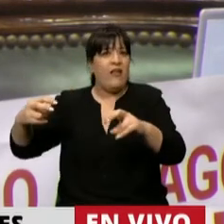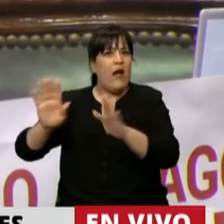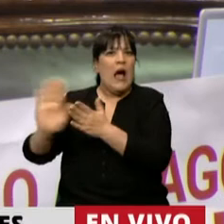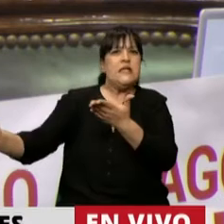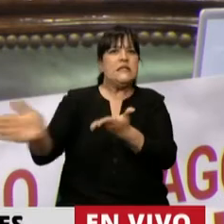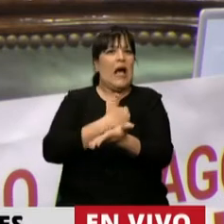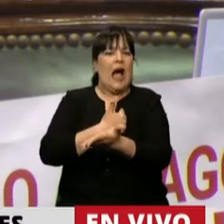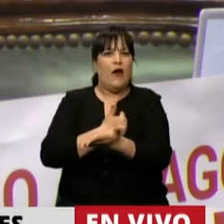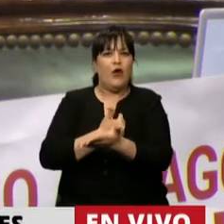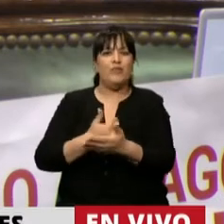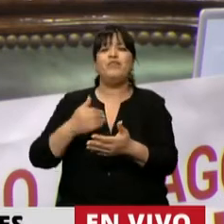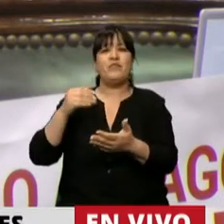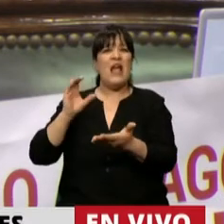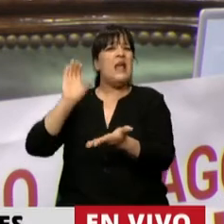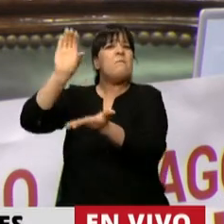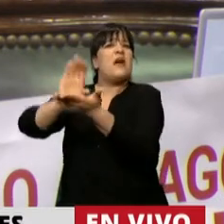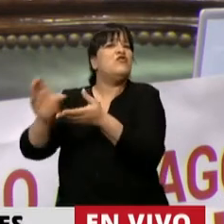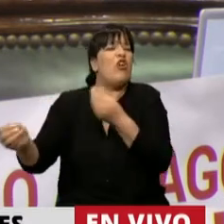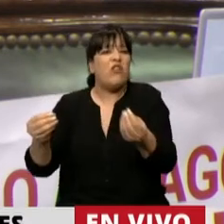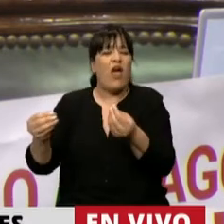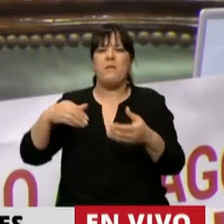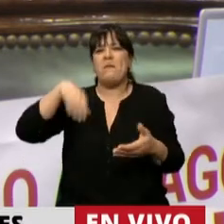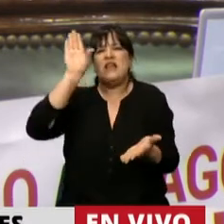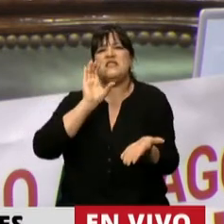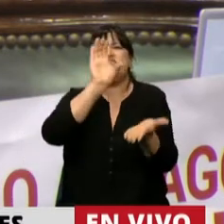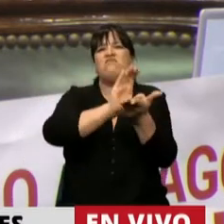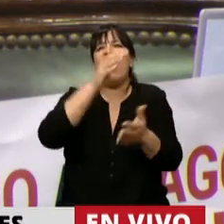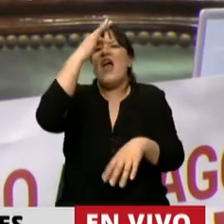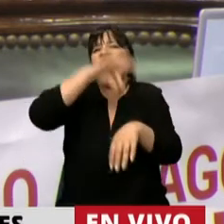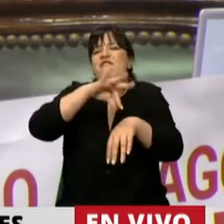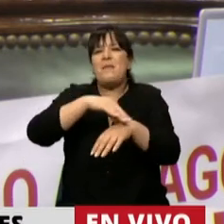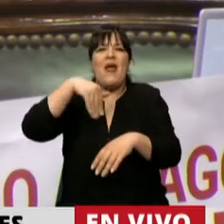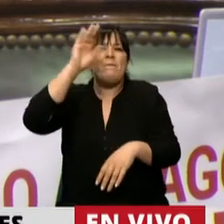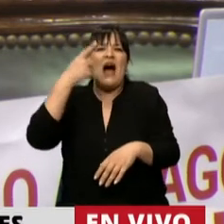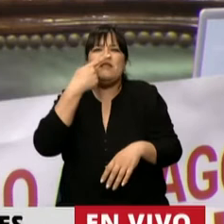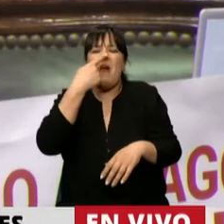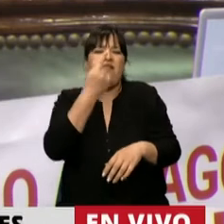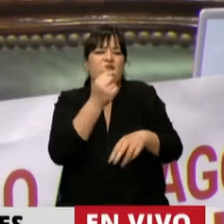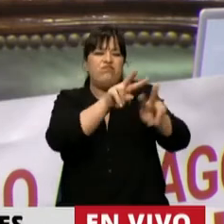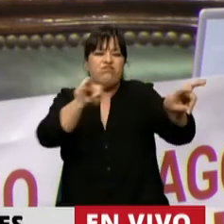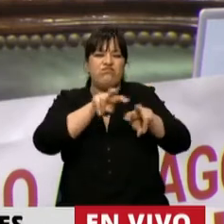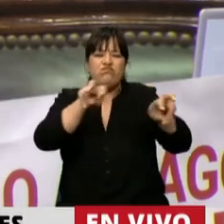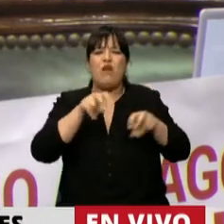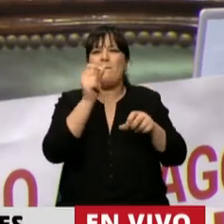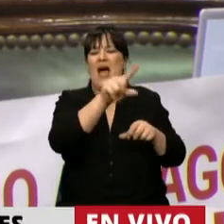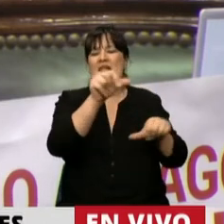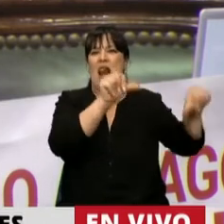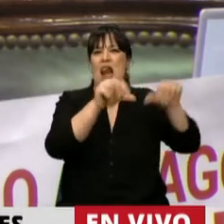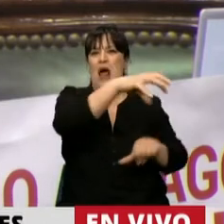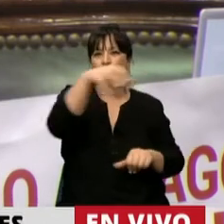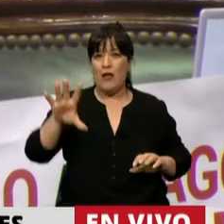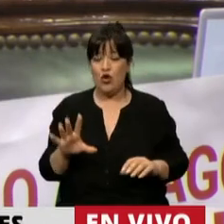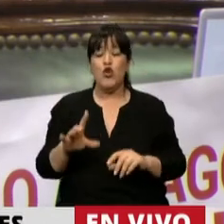inversión la volcaron en aquellas enfermedades que son rentables para estos laboratorios. La ley,